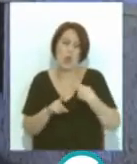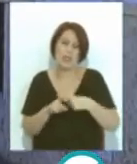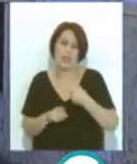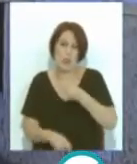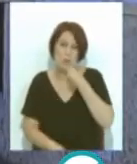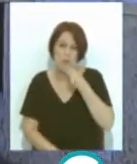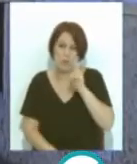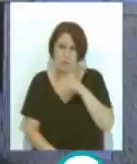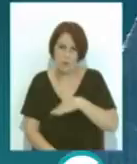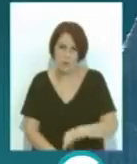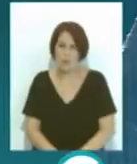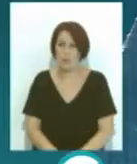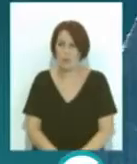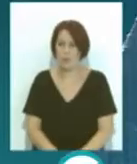Comey